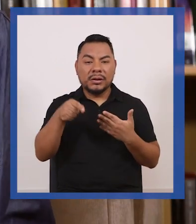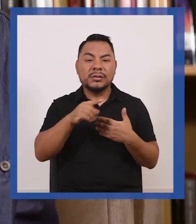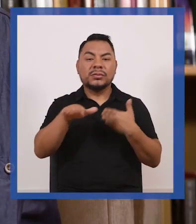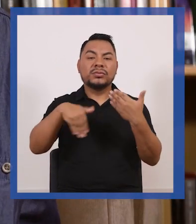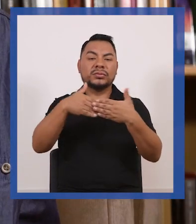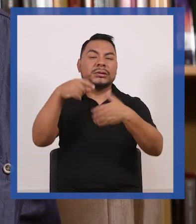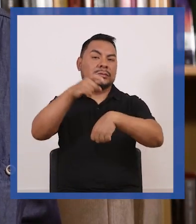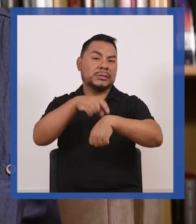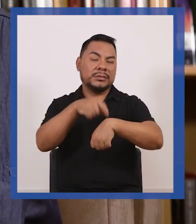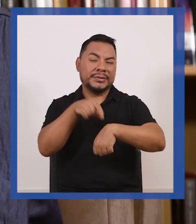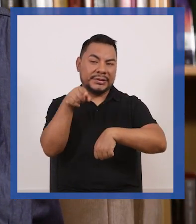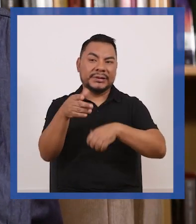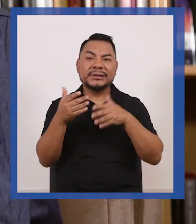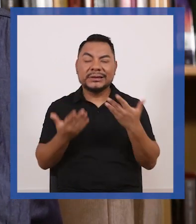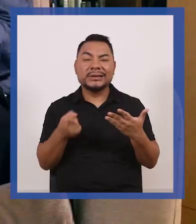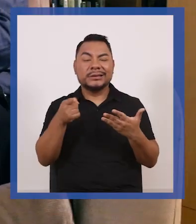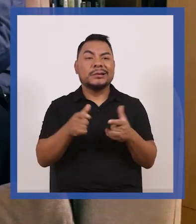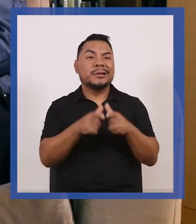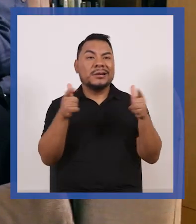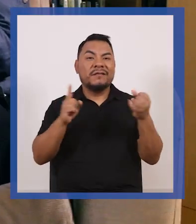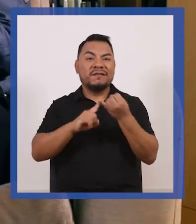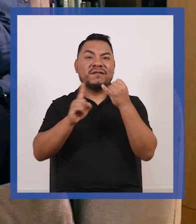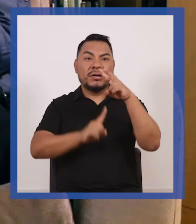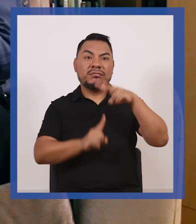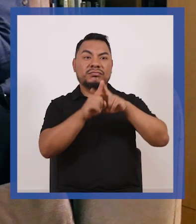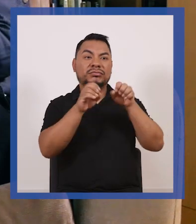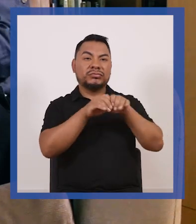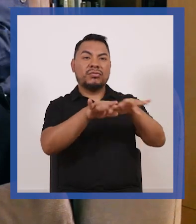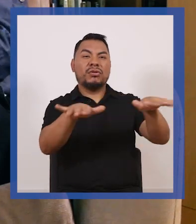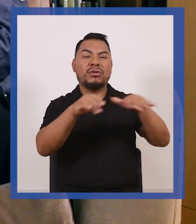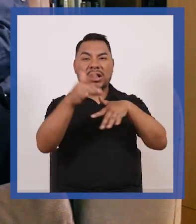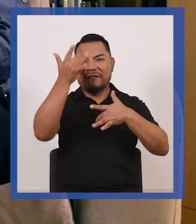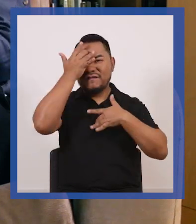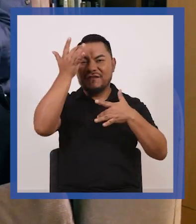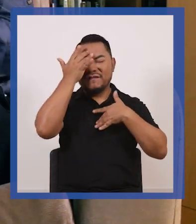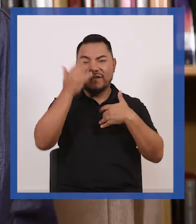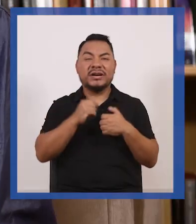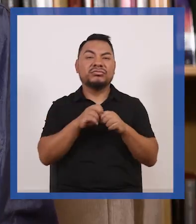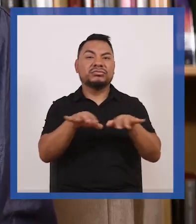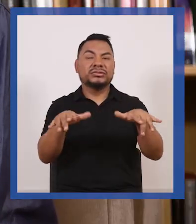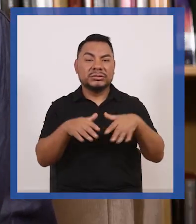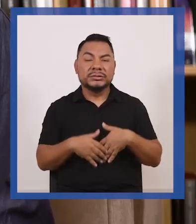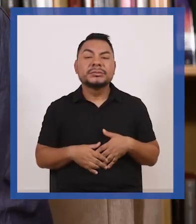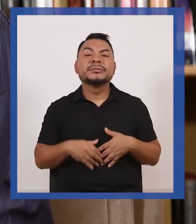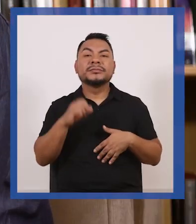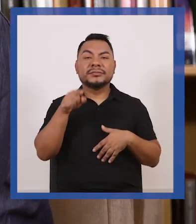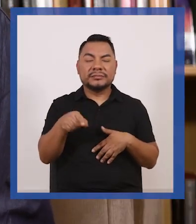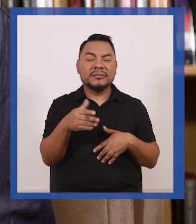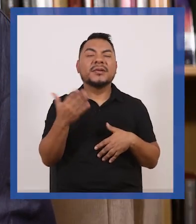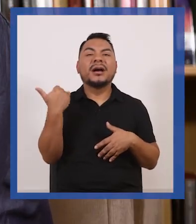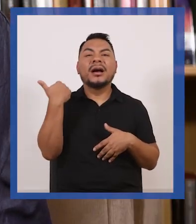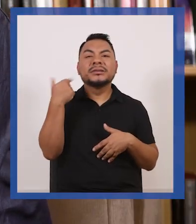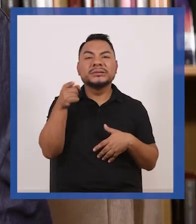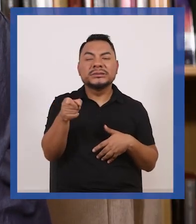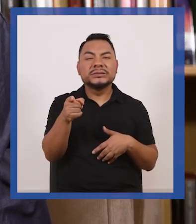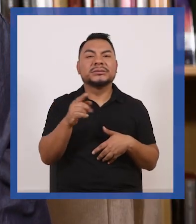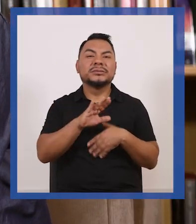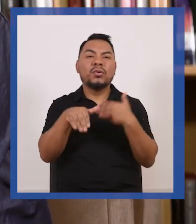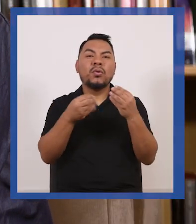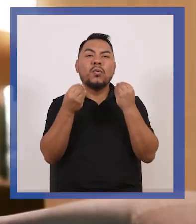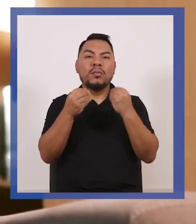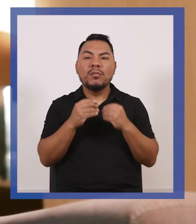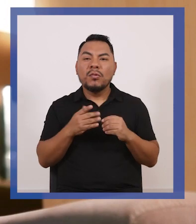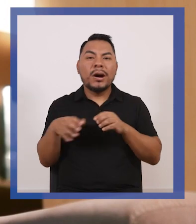todos estos momentos de grandes epidemias y de grandes problemas de salud pública hubo algunas constantes respuestas